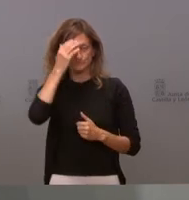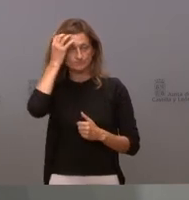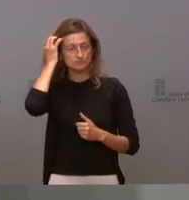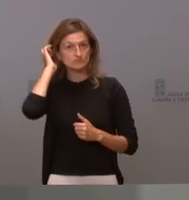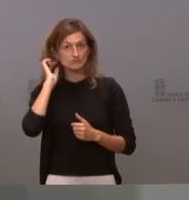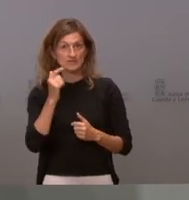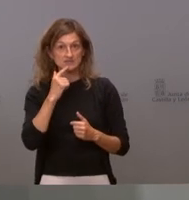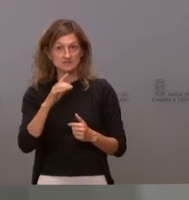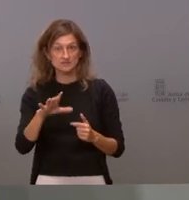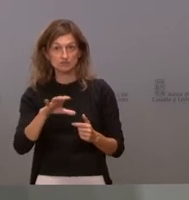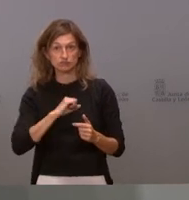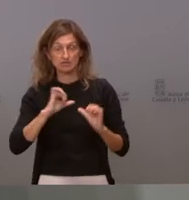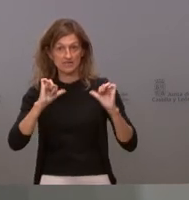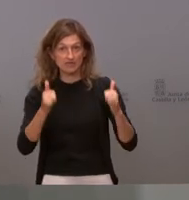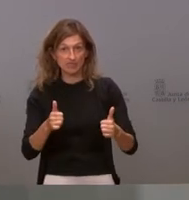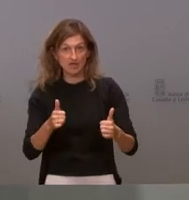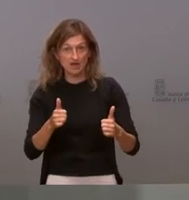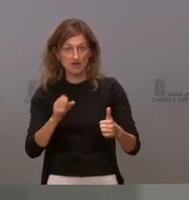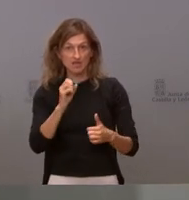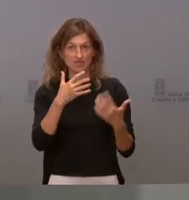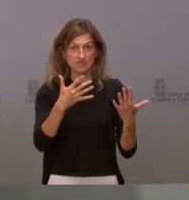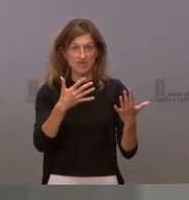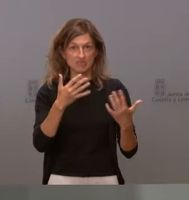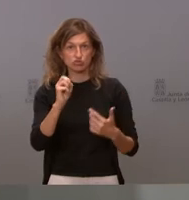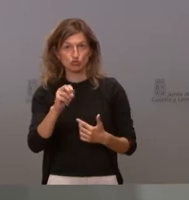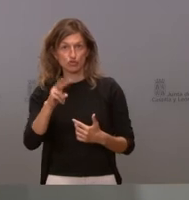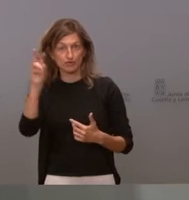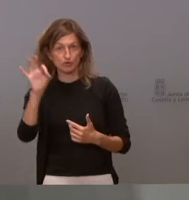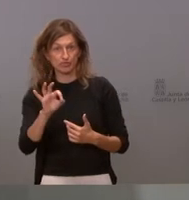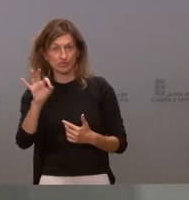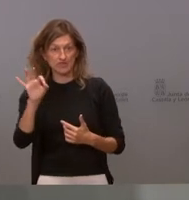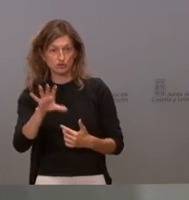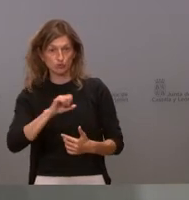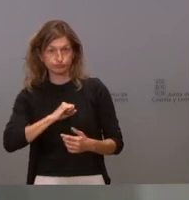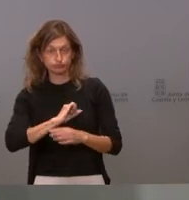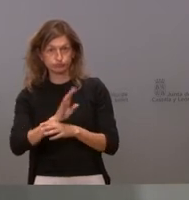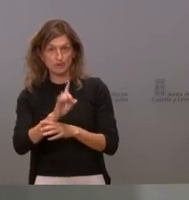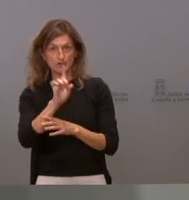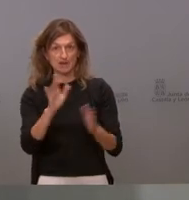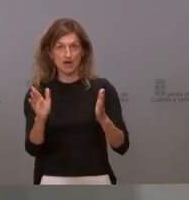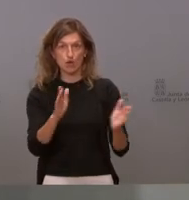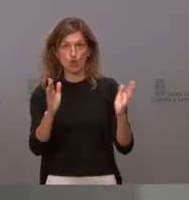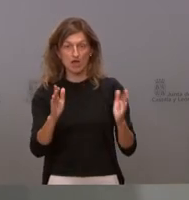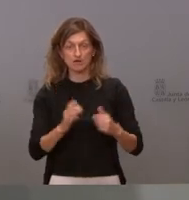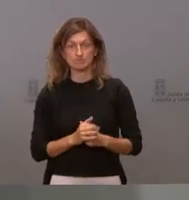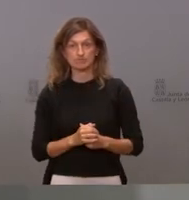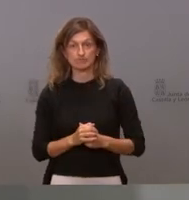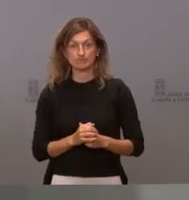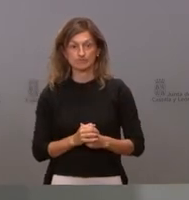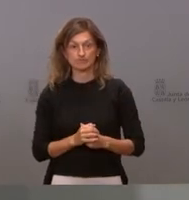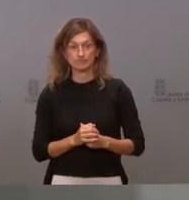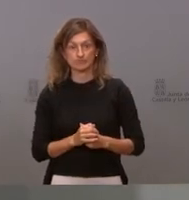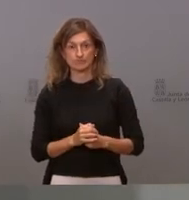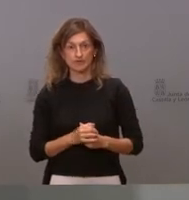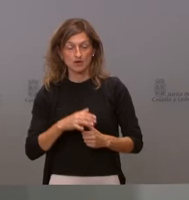seroprevalencia inicial yo si no recuerdo mal fue el 10-12% me parece que fue de la primera ola de seroprevalencia probablemente esto está por